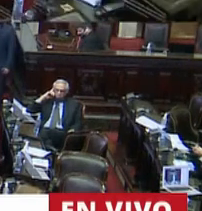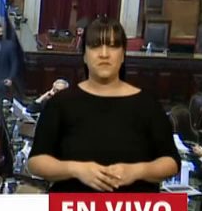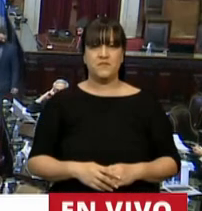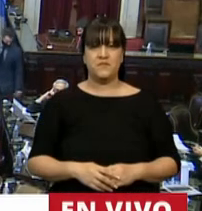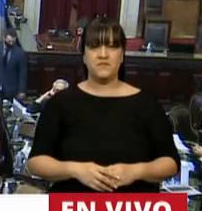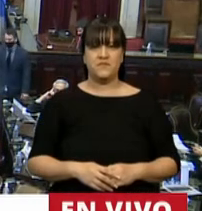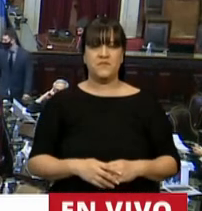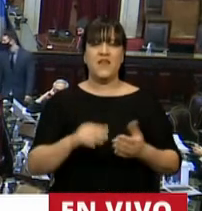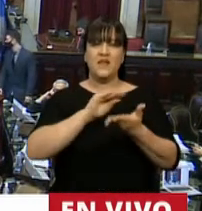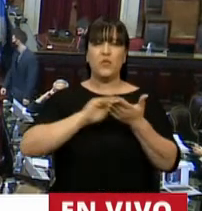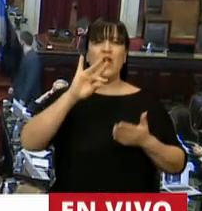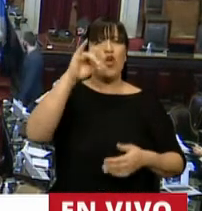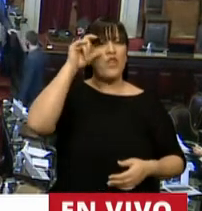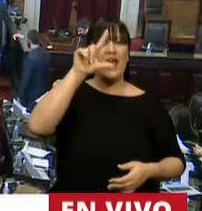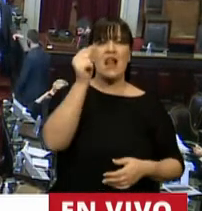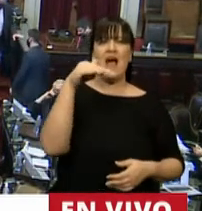Gracias señor presidente.